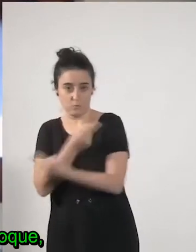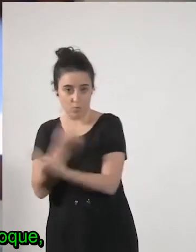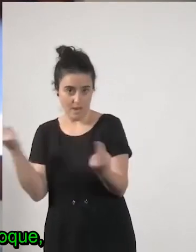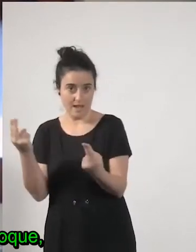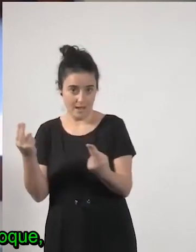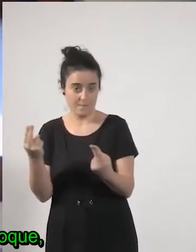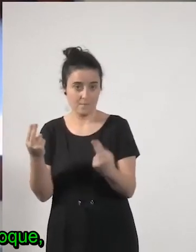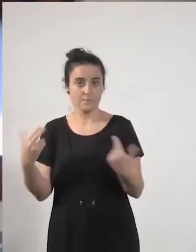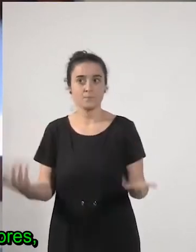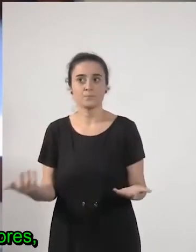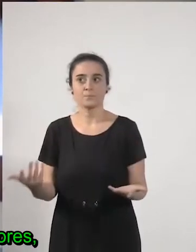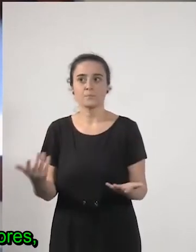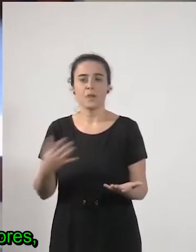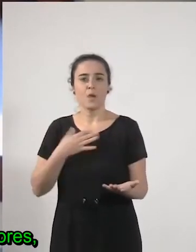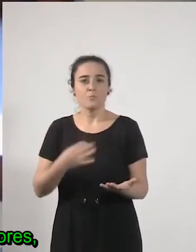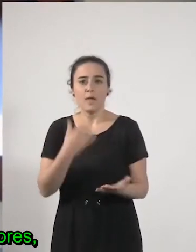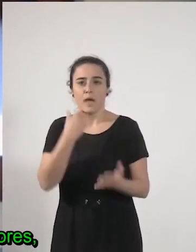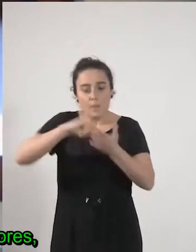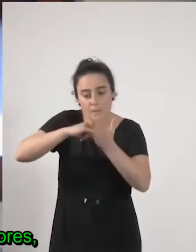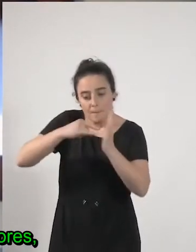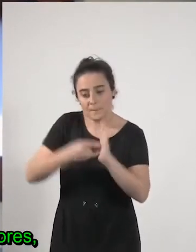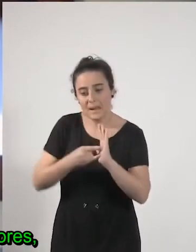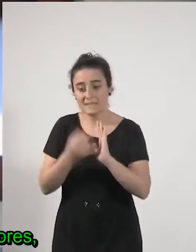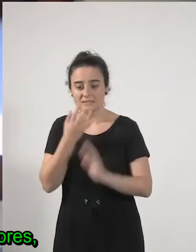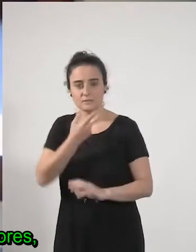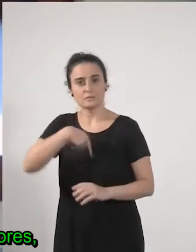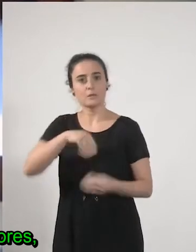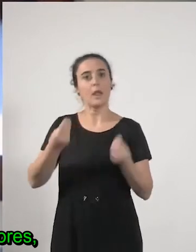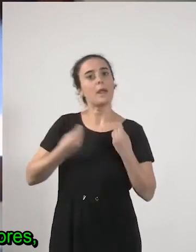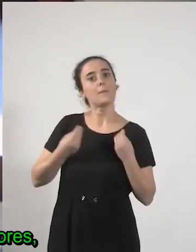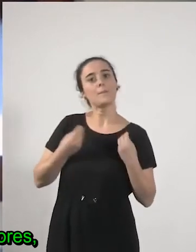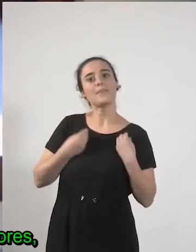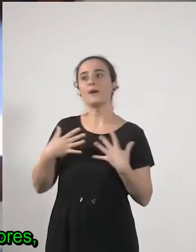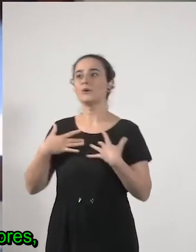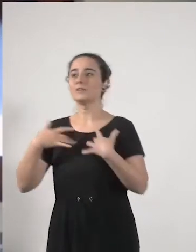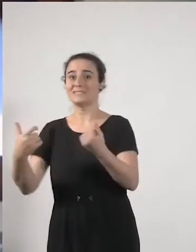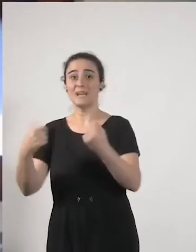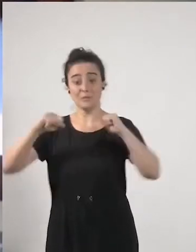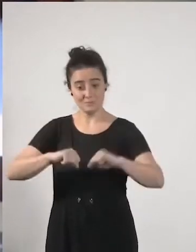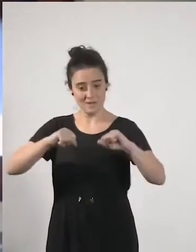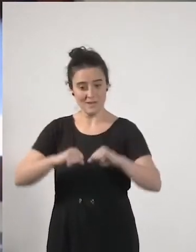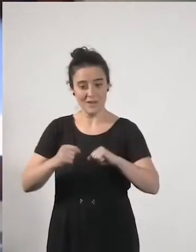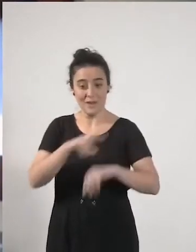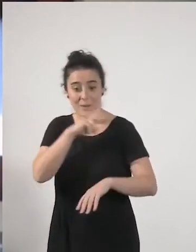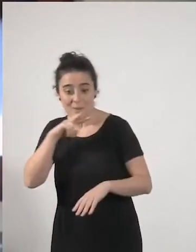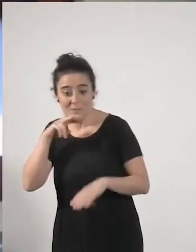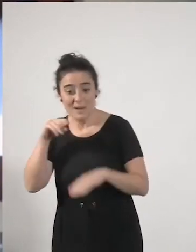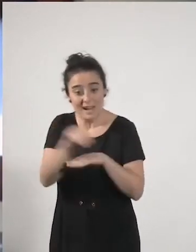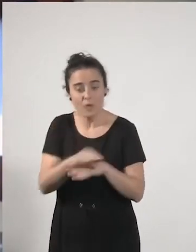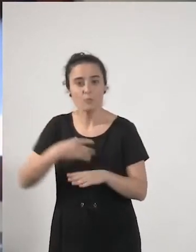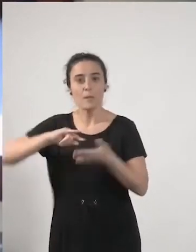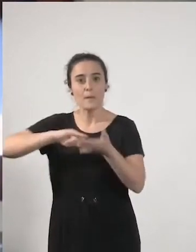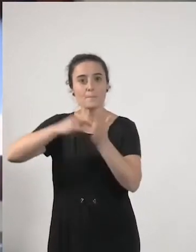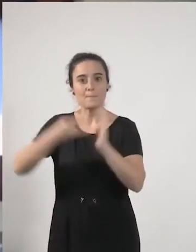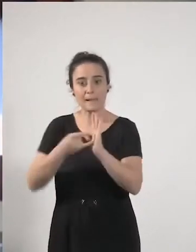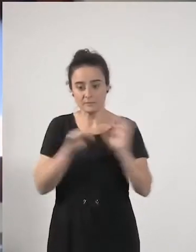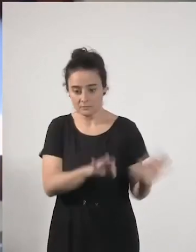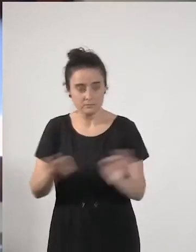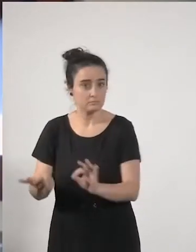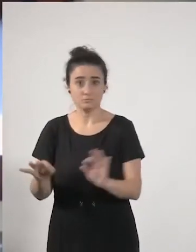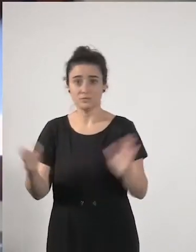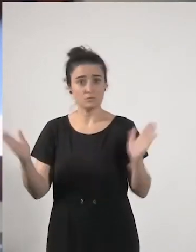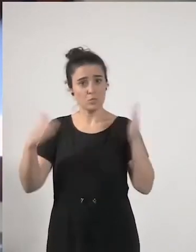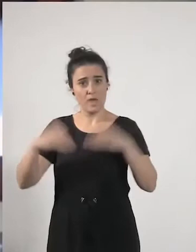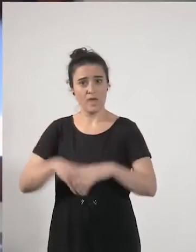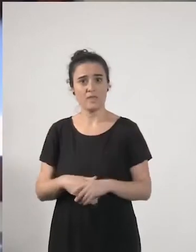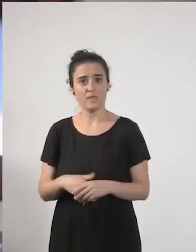podría haber un plan de choque si valoramos tanto la vida y la salud de nuestras personas mayores pero no lo está viendo y a mí eso